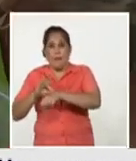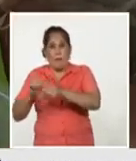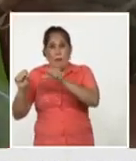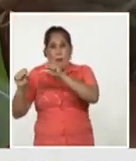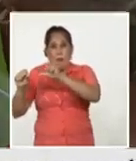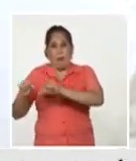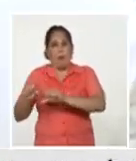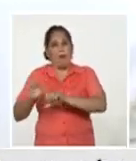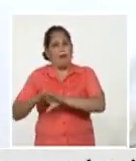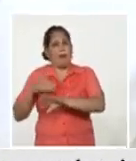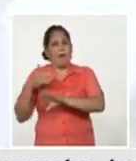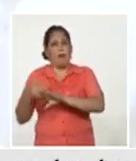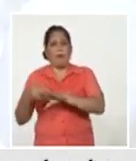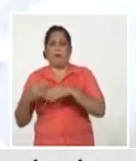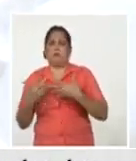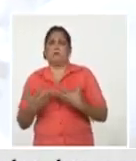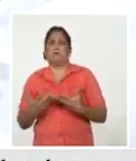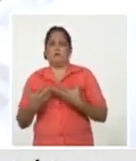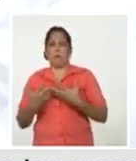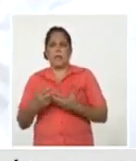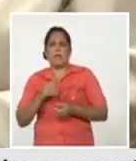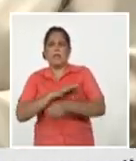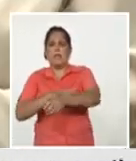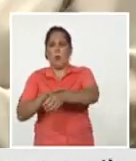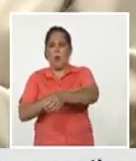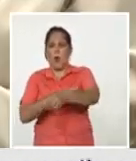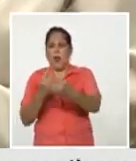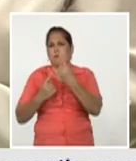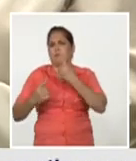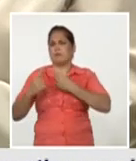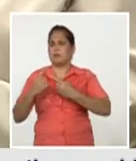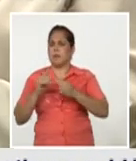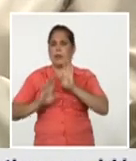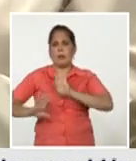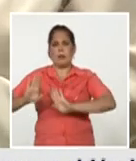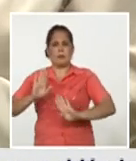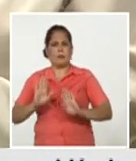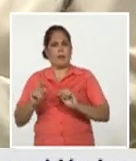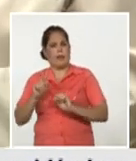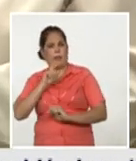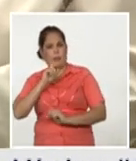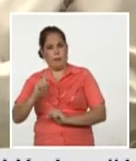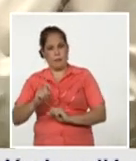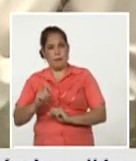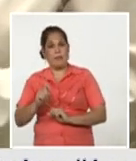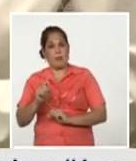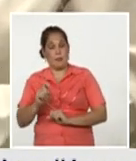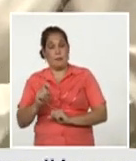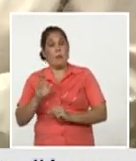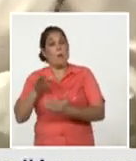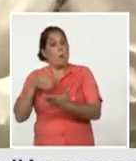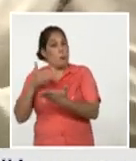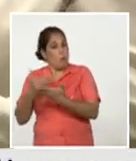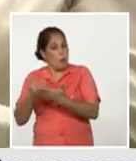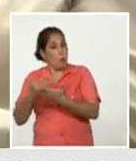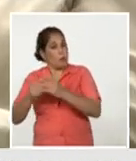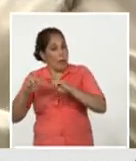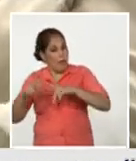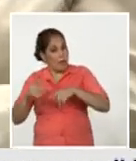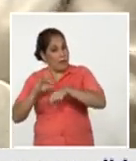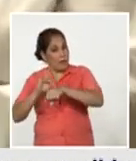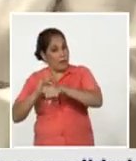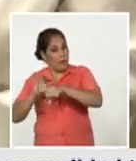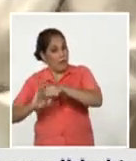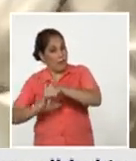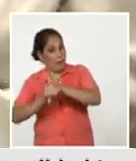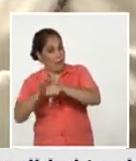después de la enfermedad la mayoría de ellas quedan con una pobre respuesta inmune al virus por tanto la probabilidad de reinfección si bien aún no